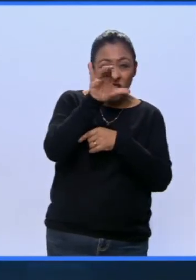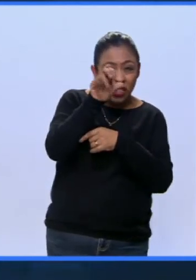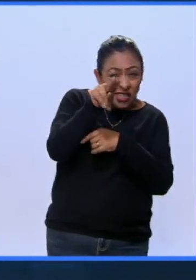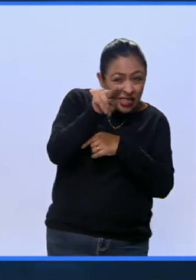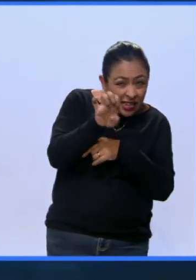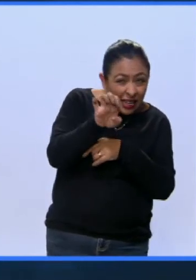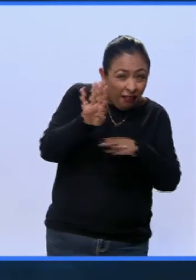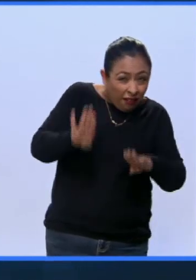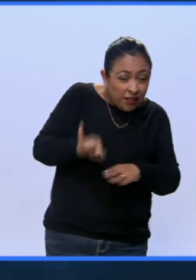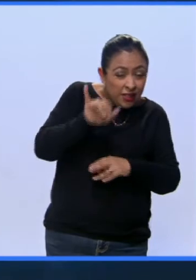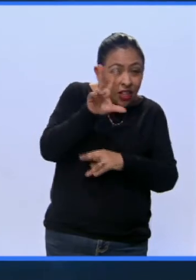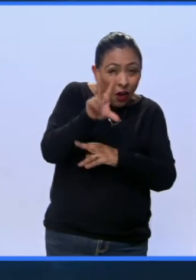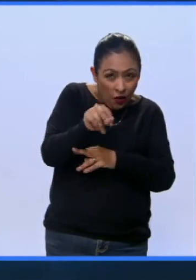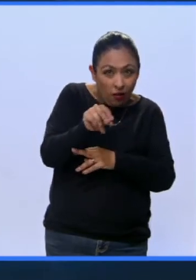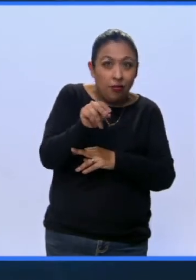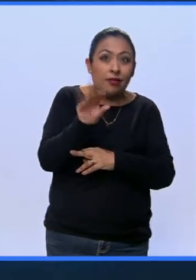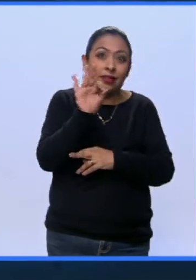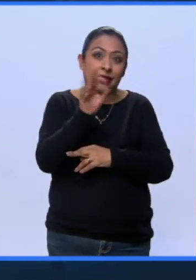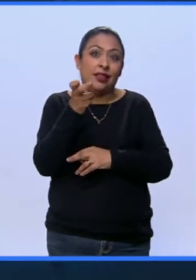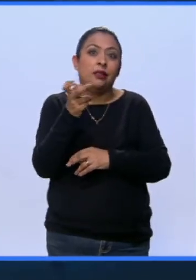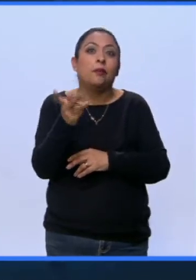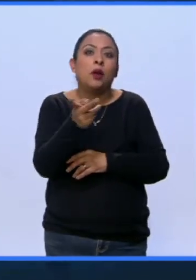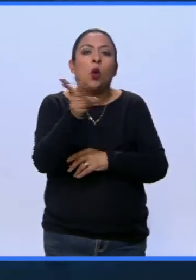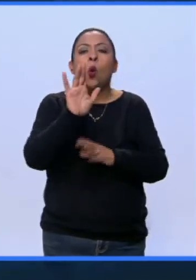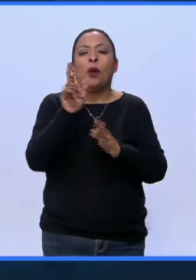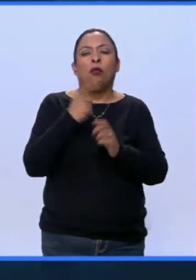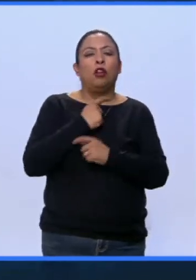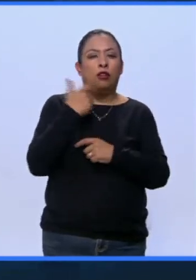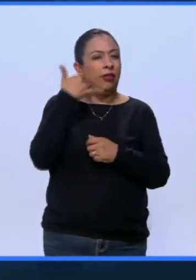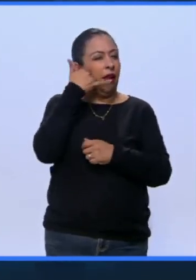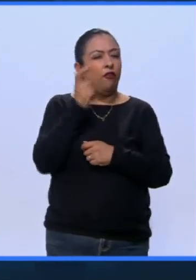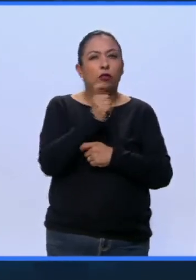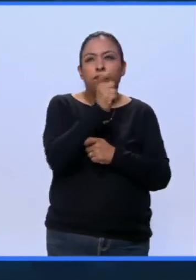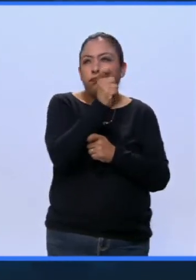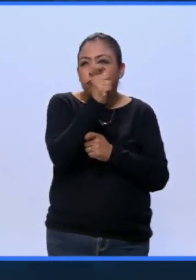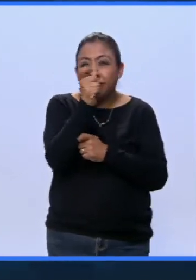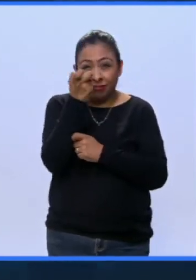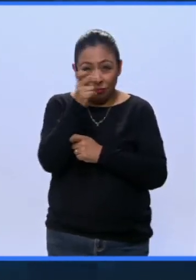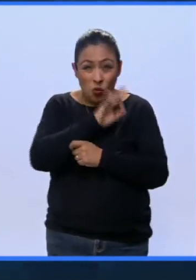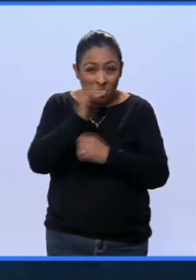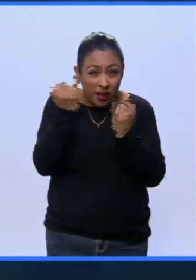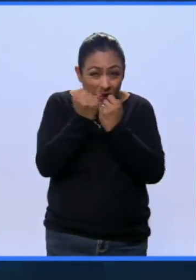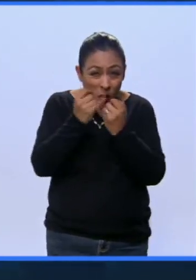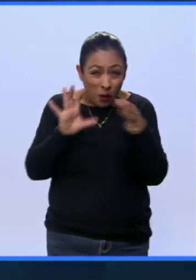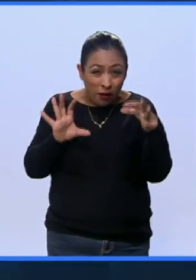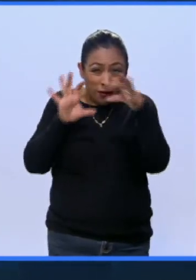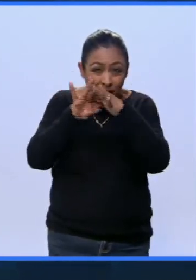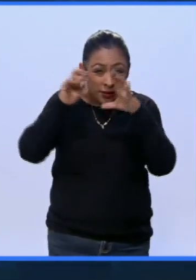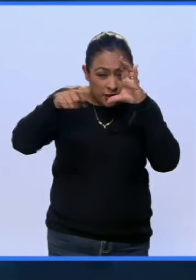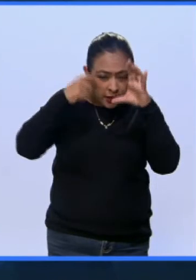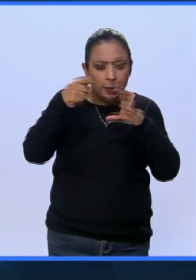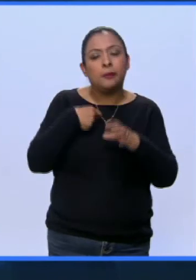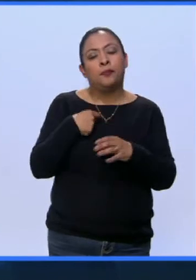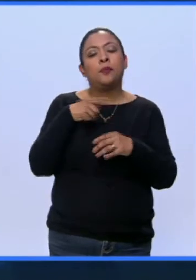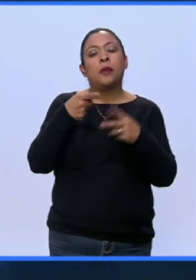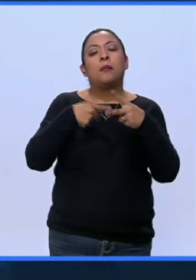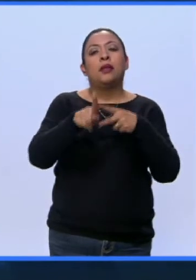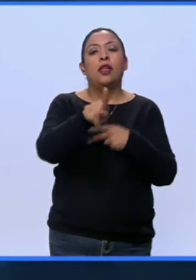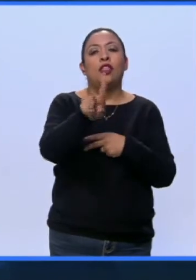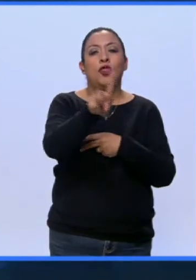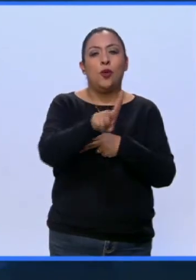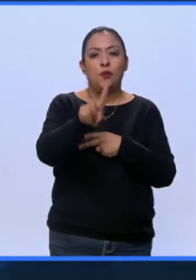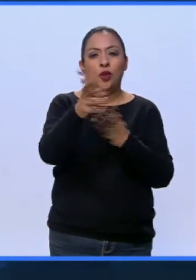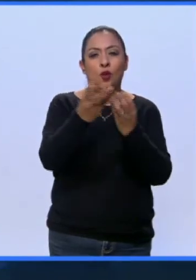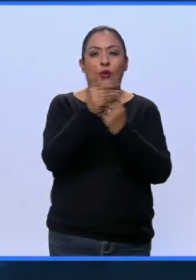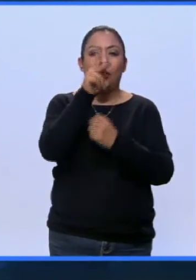una pregunta, ¿no? Lo que se hace con teléfonos anulados, en fin. Hay mucho que hablar de cine con Pierre Tatarca a partir de este domingo. Centro